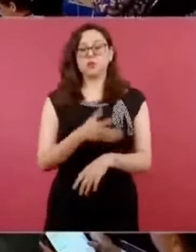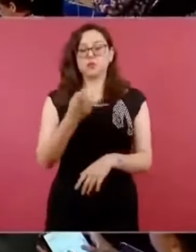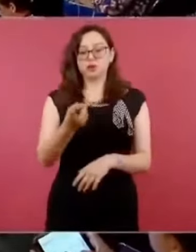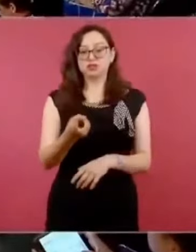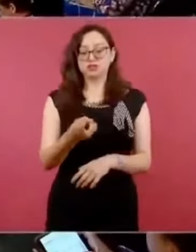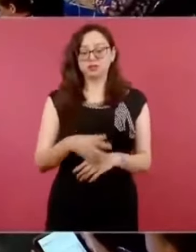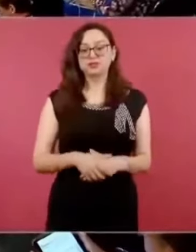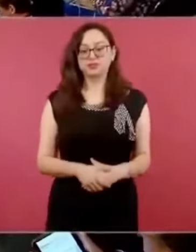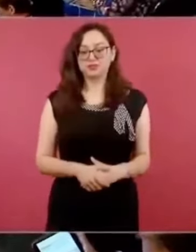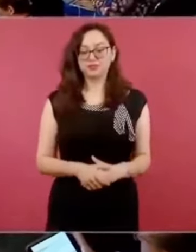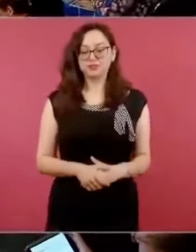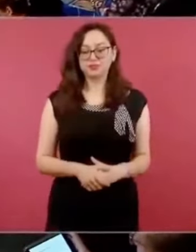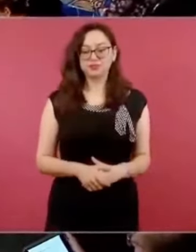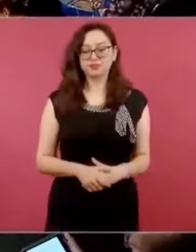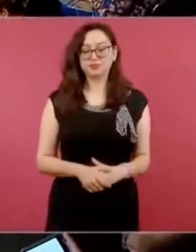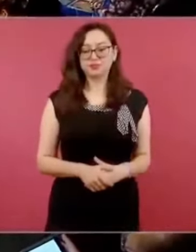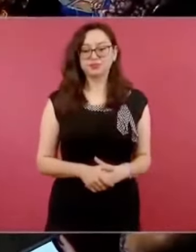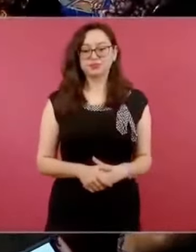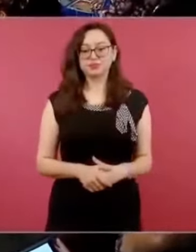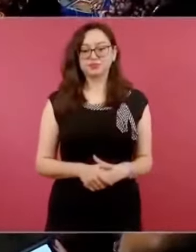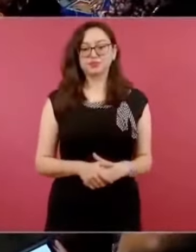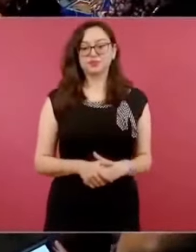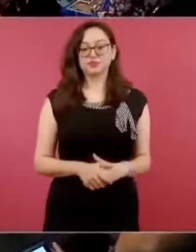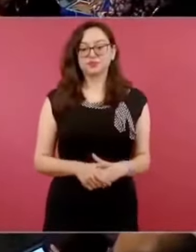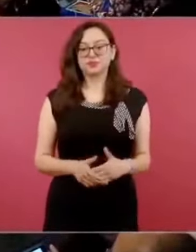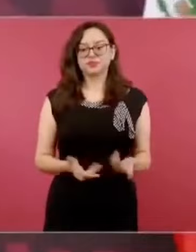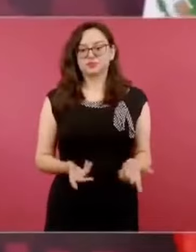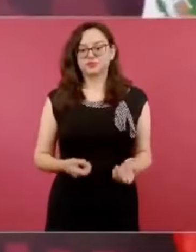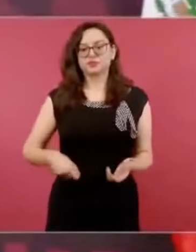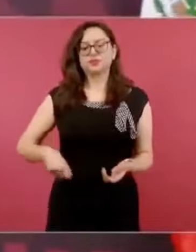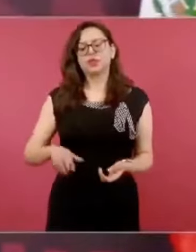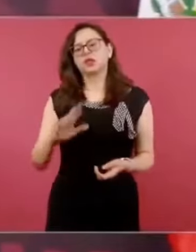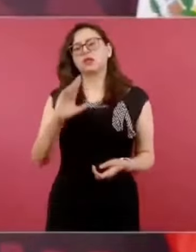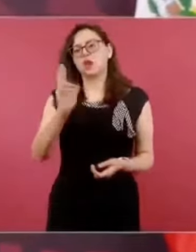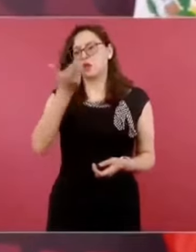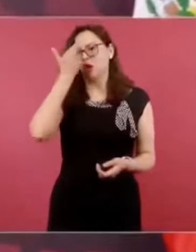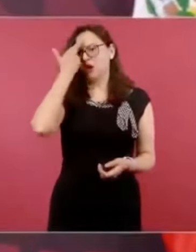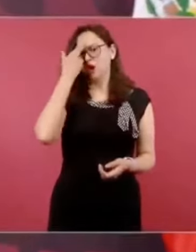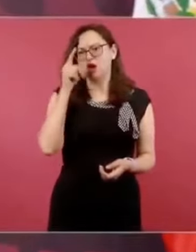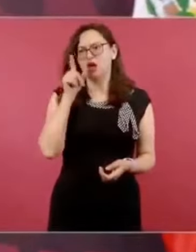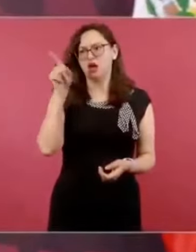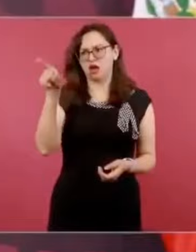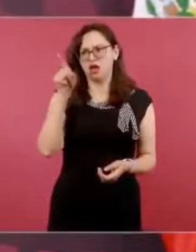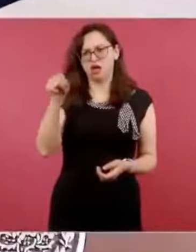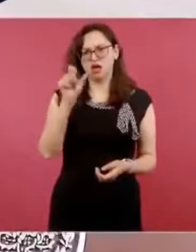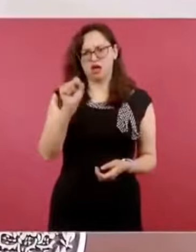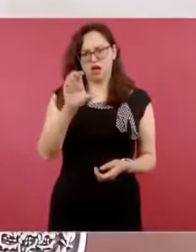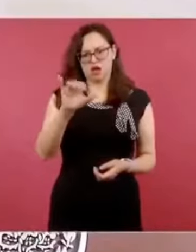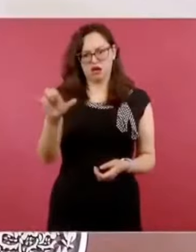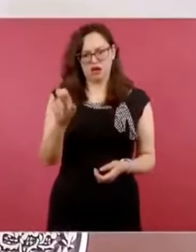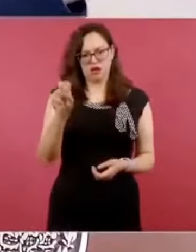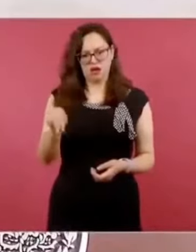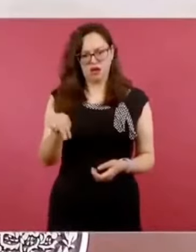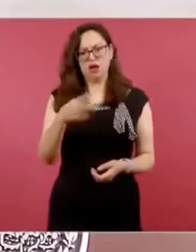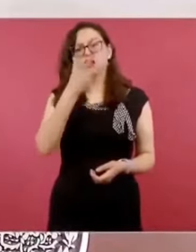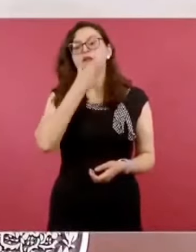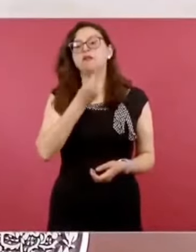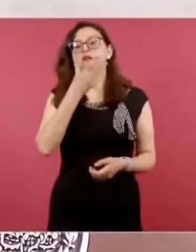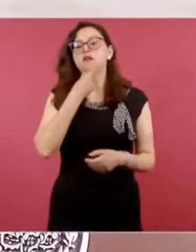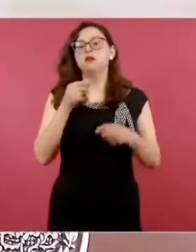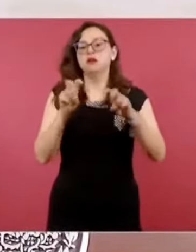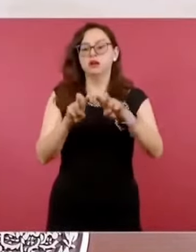Pues no se acuerdan de un ministro que todavía está ahí, que